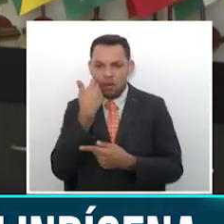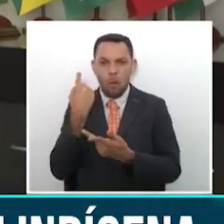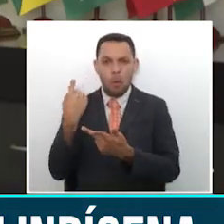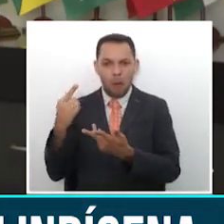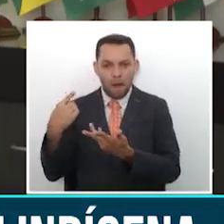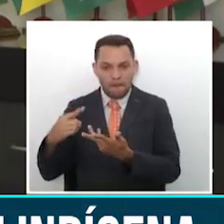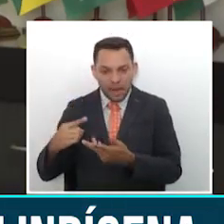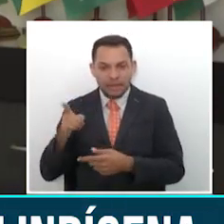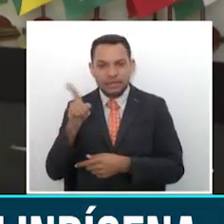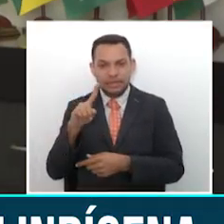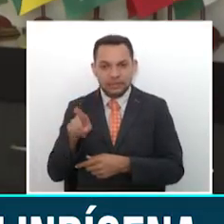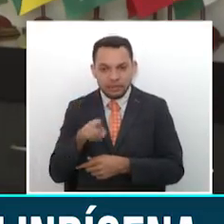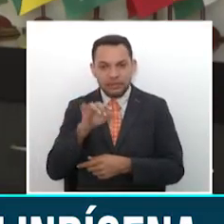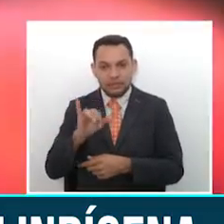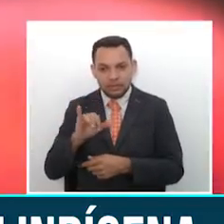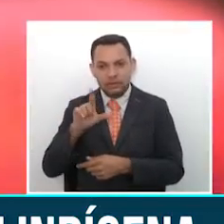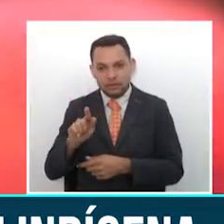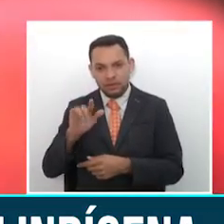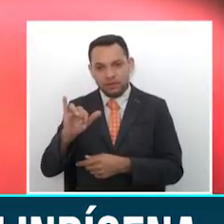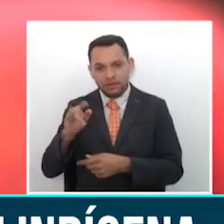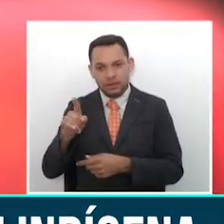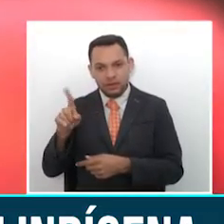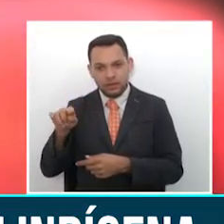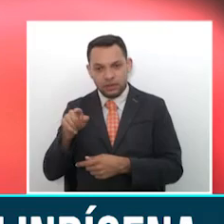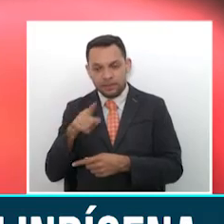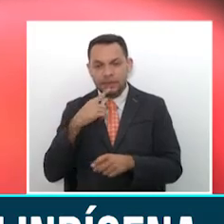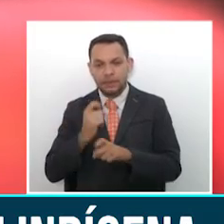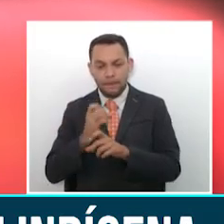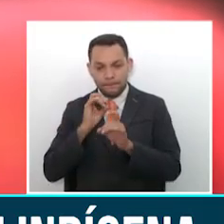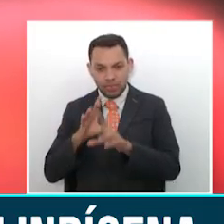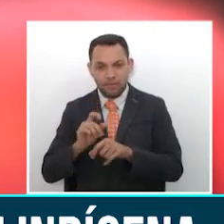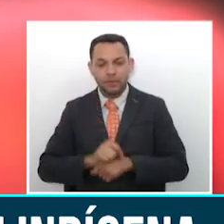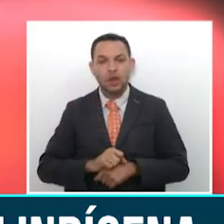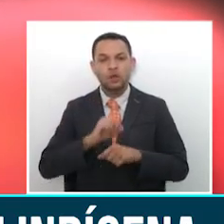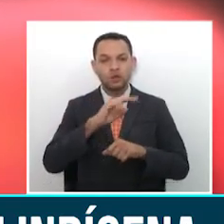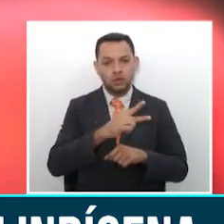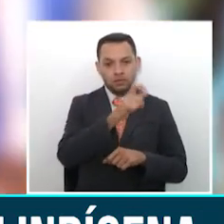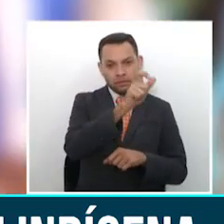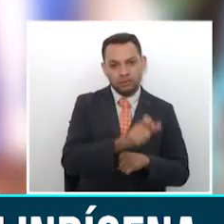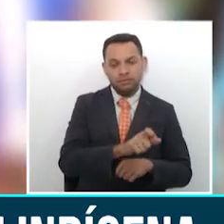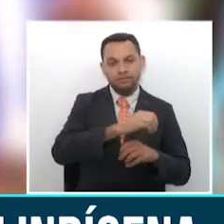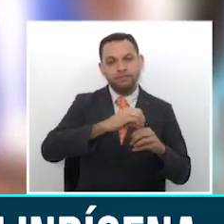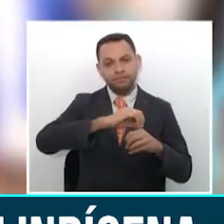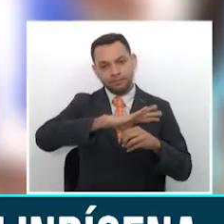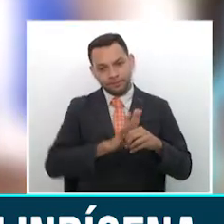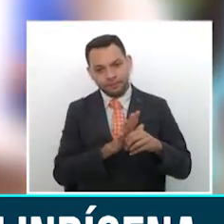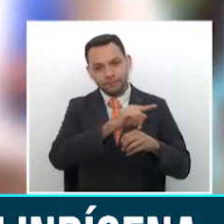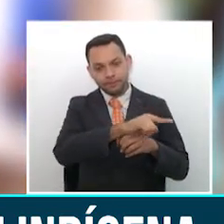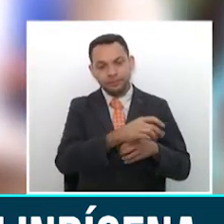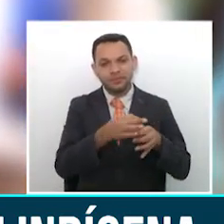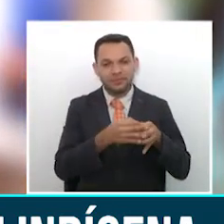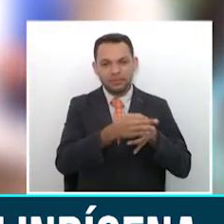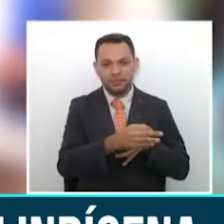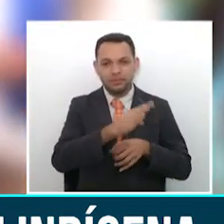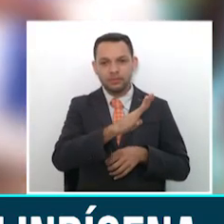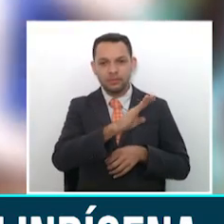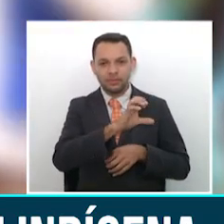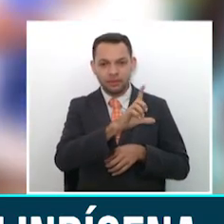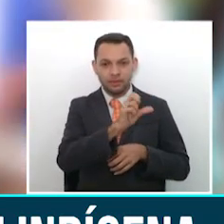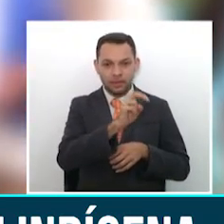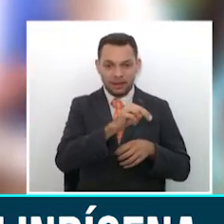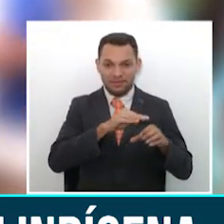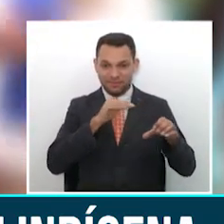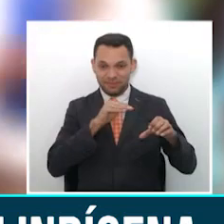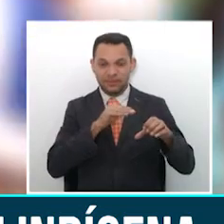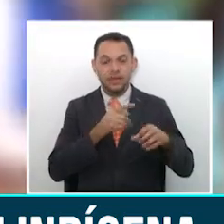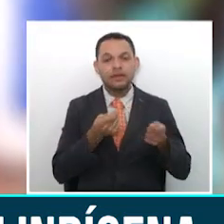problemas gastrointestinales. Tras los dos casos confirmados de coronavirus en Belén de Umbría, municipio vecino de Mistrató, la Defensoría